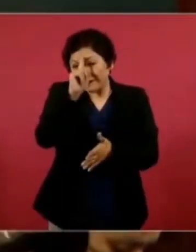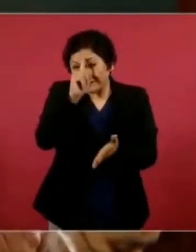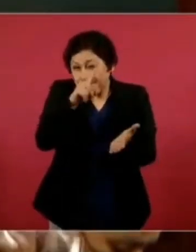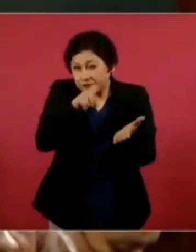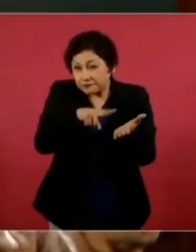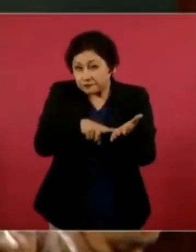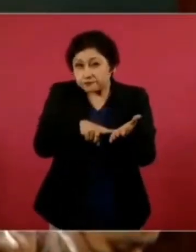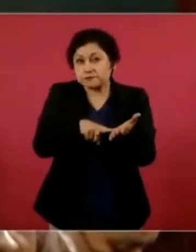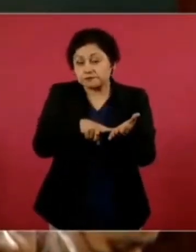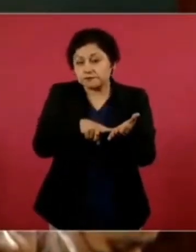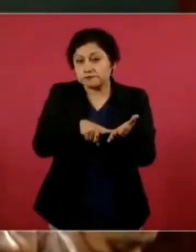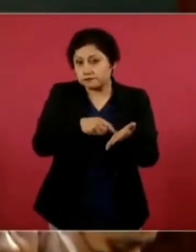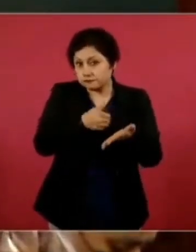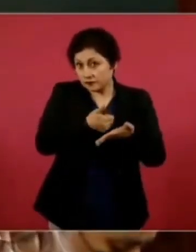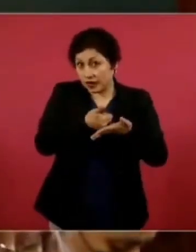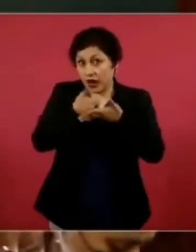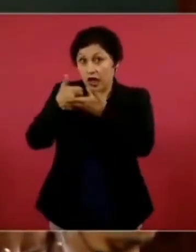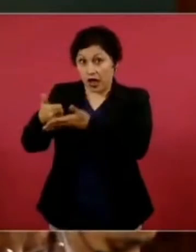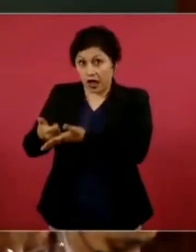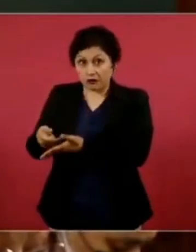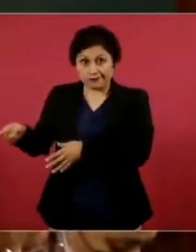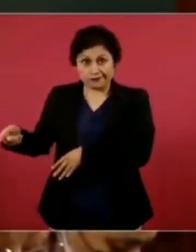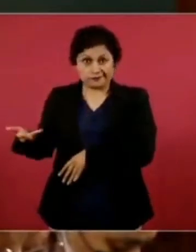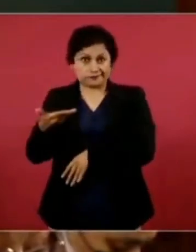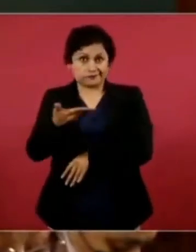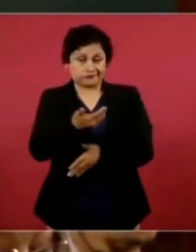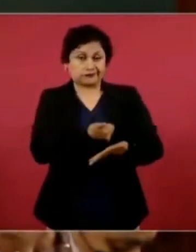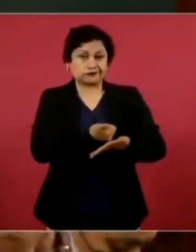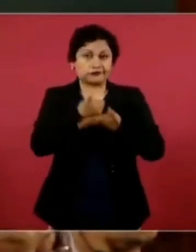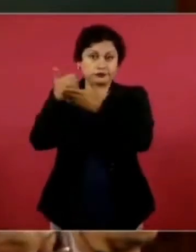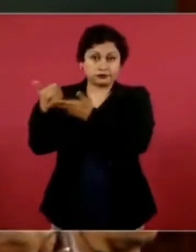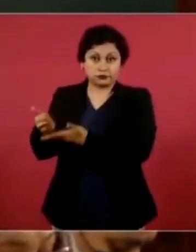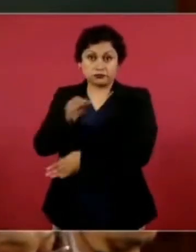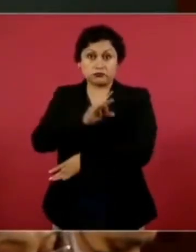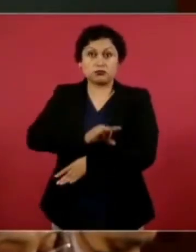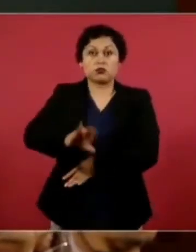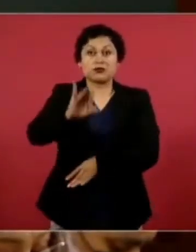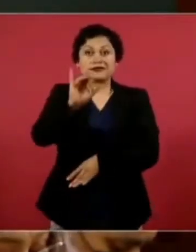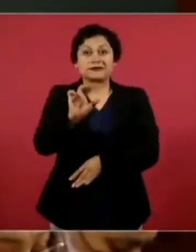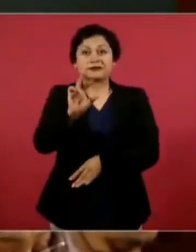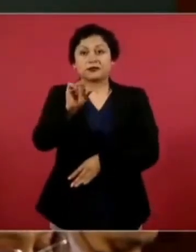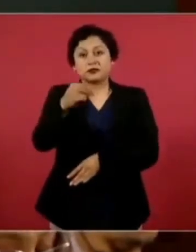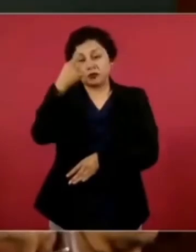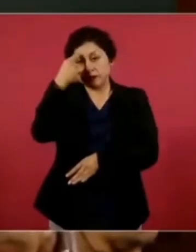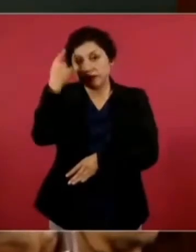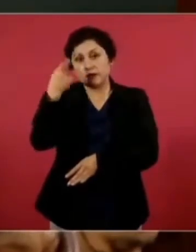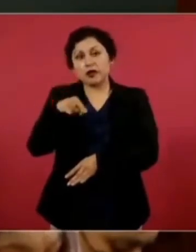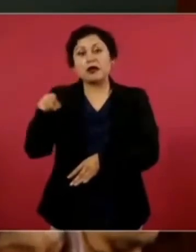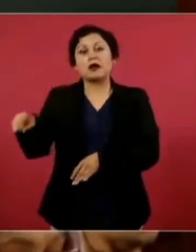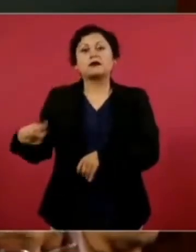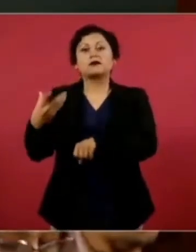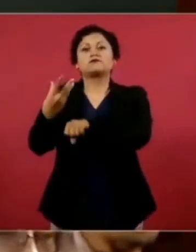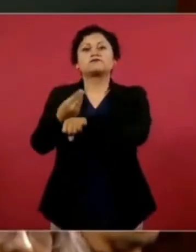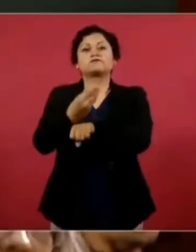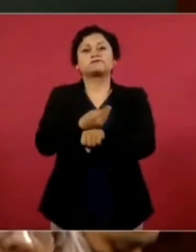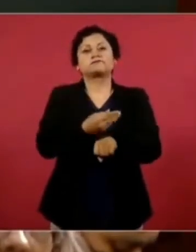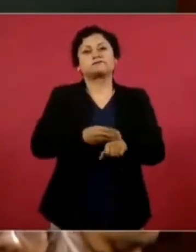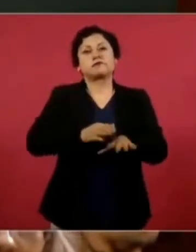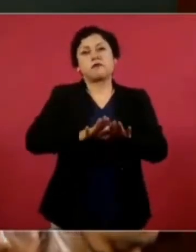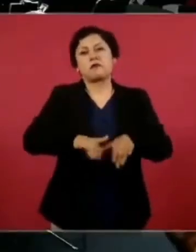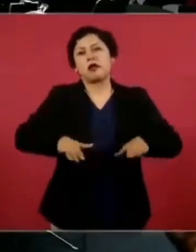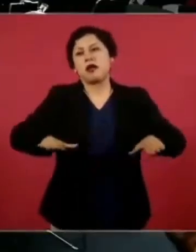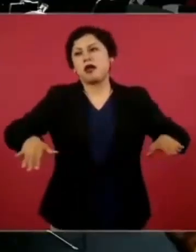fondo que se les pueda dar para este mantenimiento de playas,